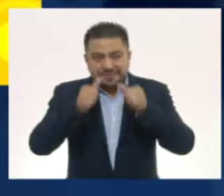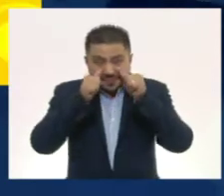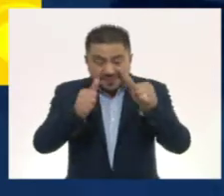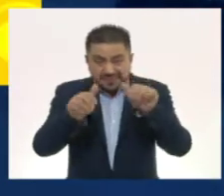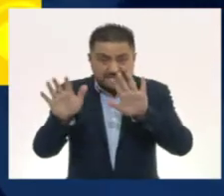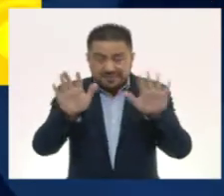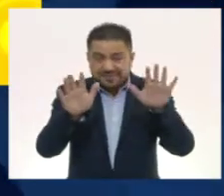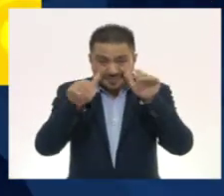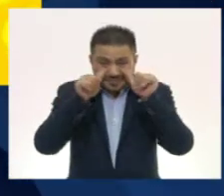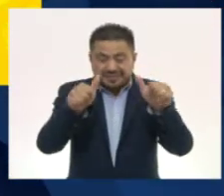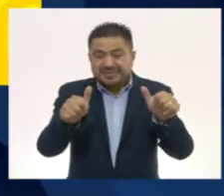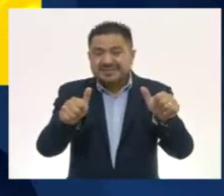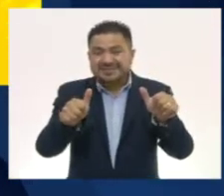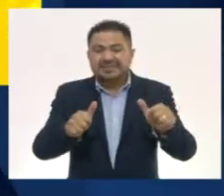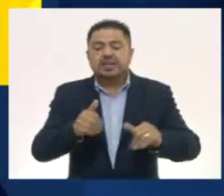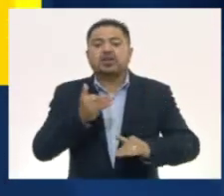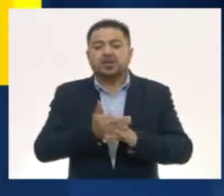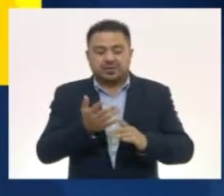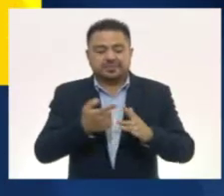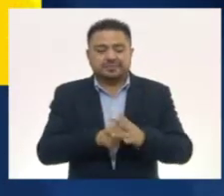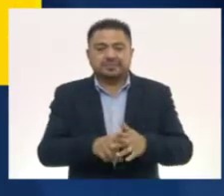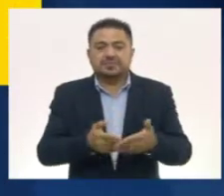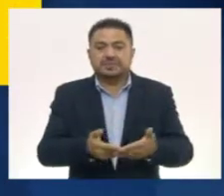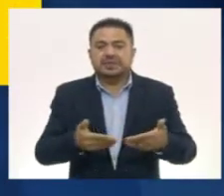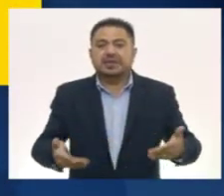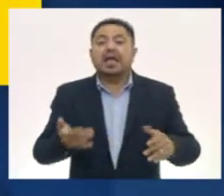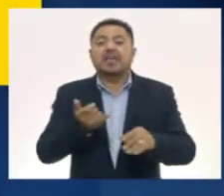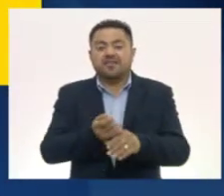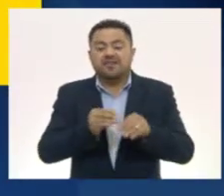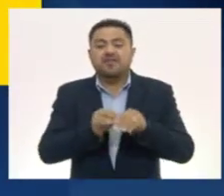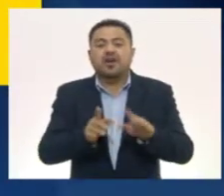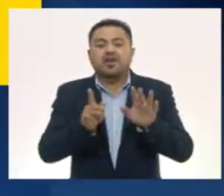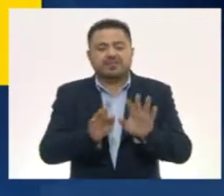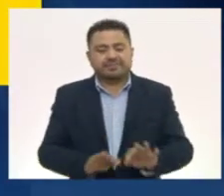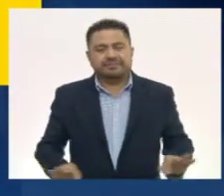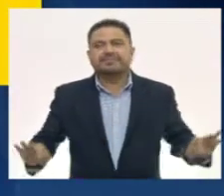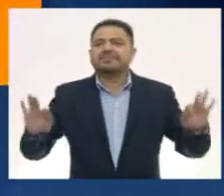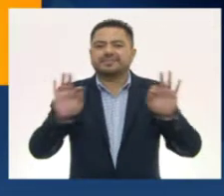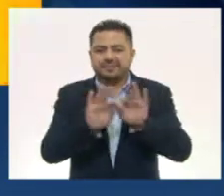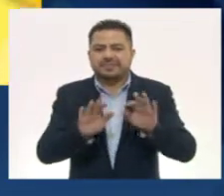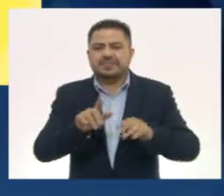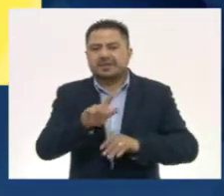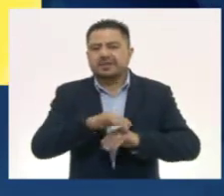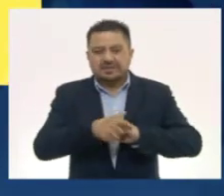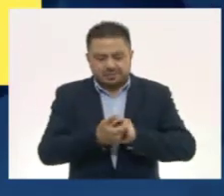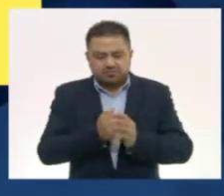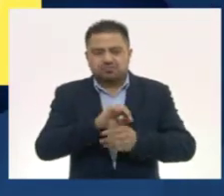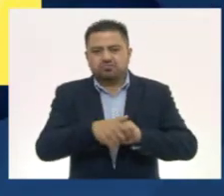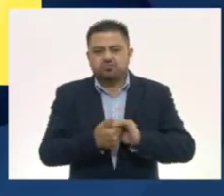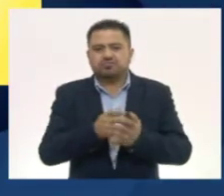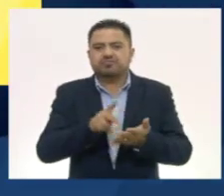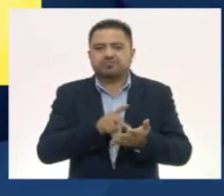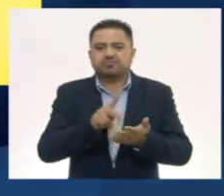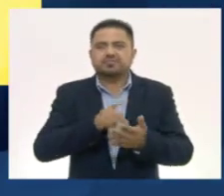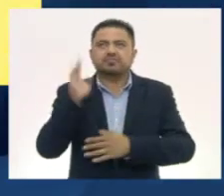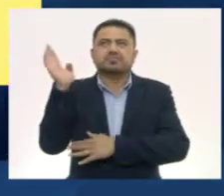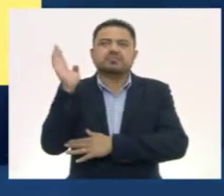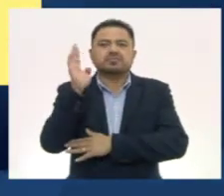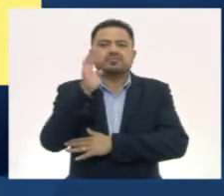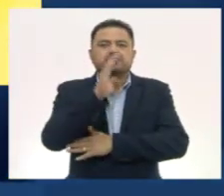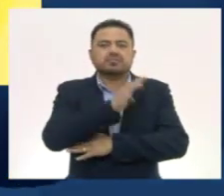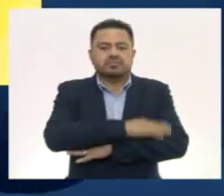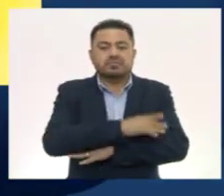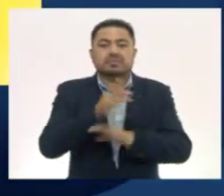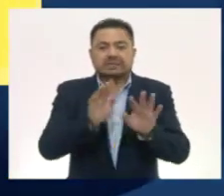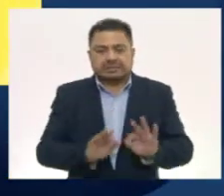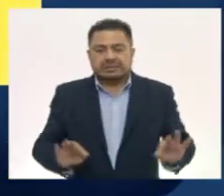Atención, atención. A continuación, información importante. Lavarnos las manos varias veces al día es